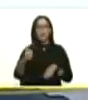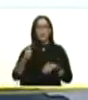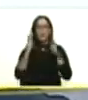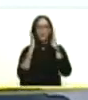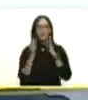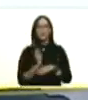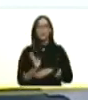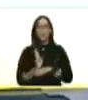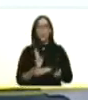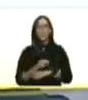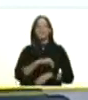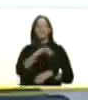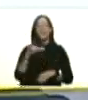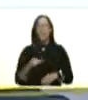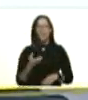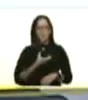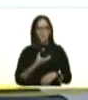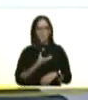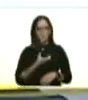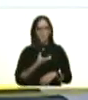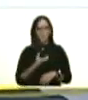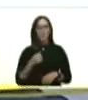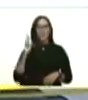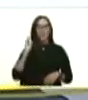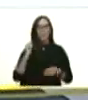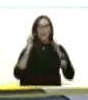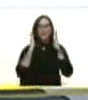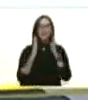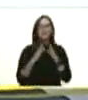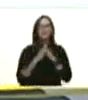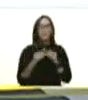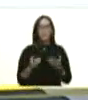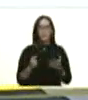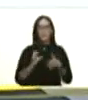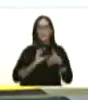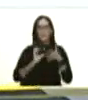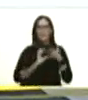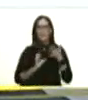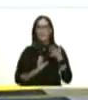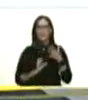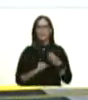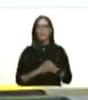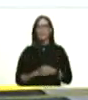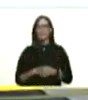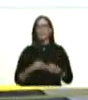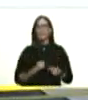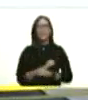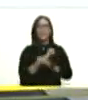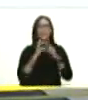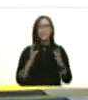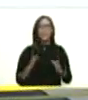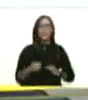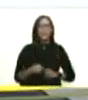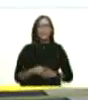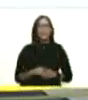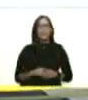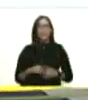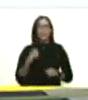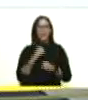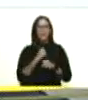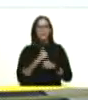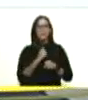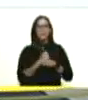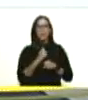igualmente de las alcaldías para atender todos estos eventos y que por supuesto a través del trabajo